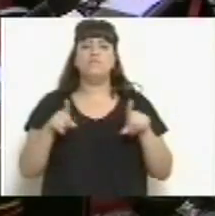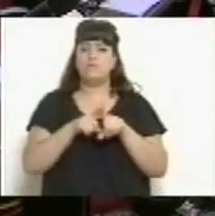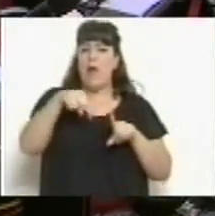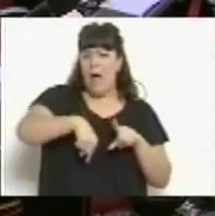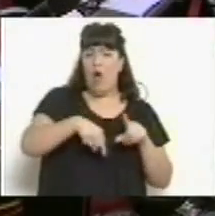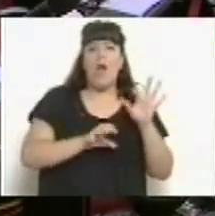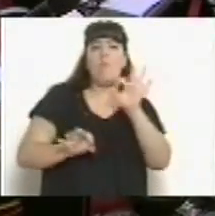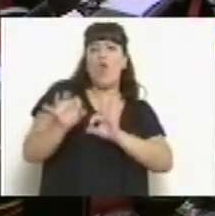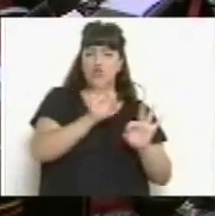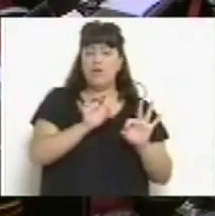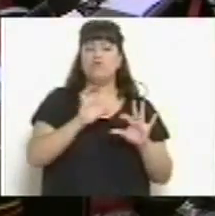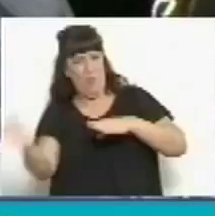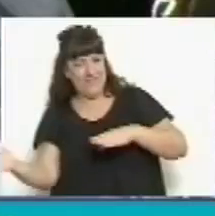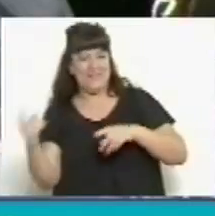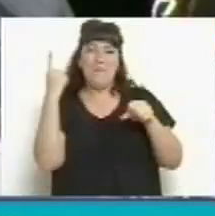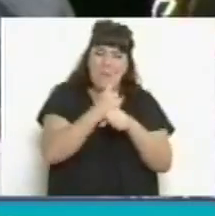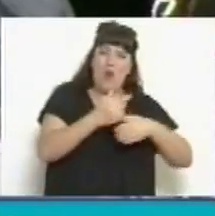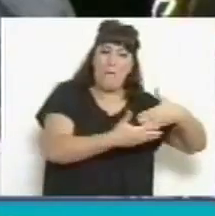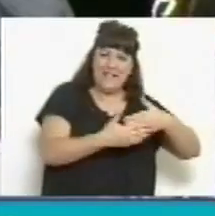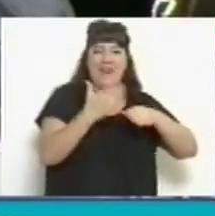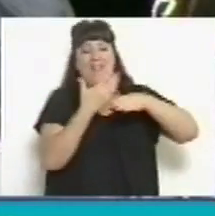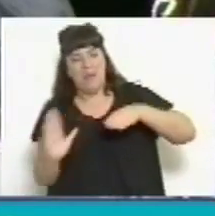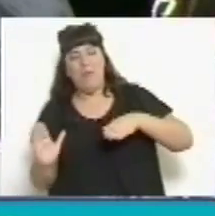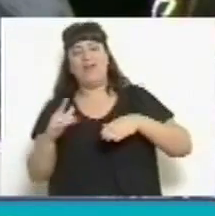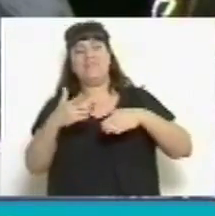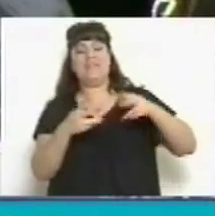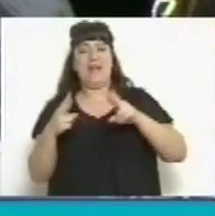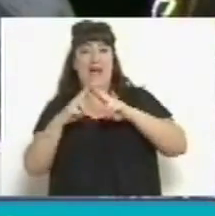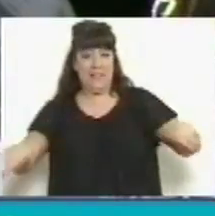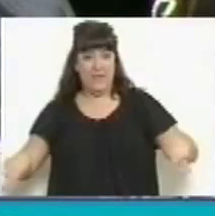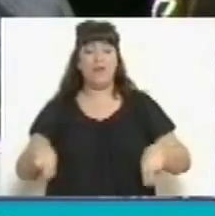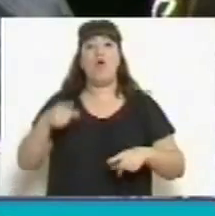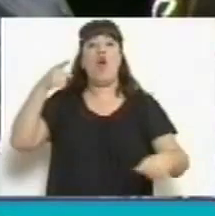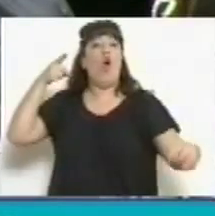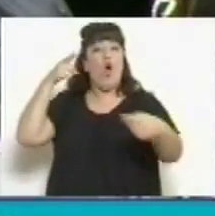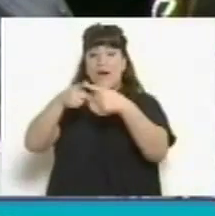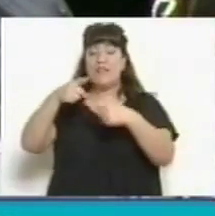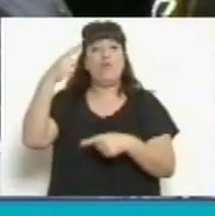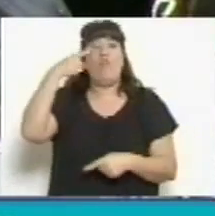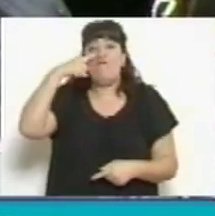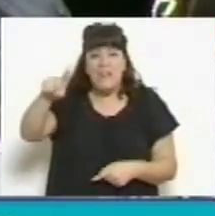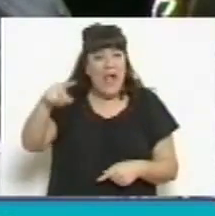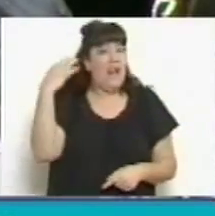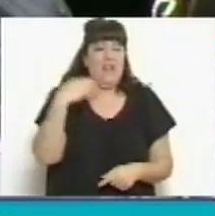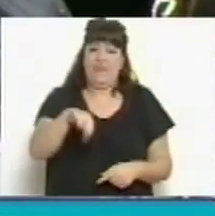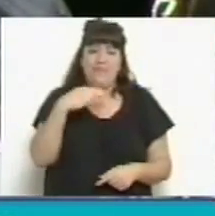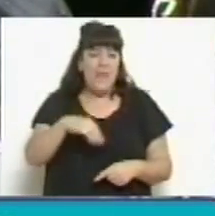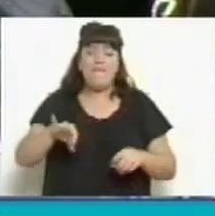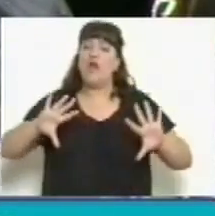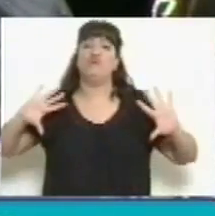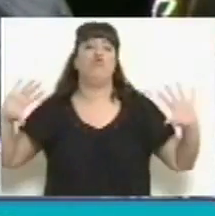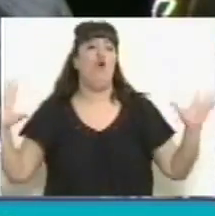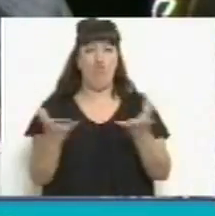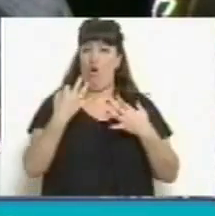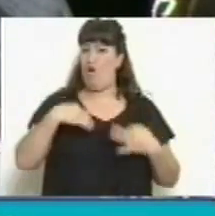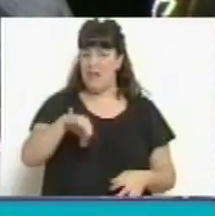jardín de infantes luego. Y creo que el objetivo final debe ser la obligatoriedad del conjunto,